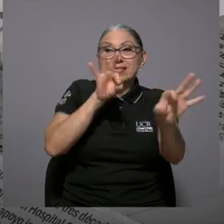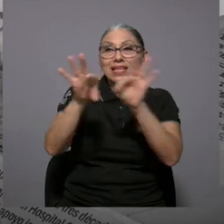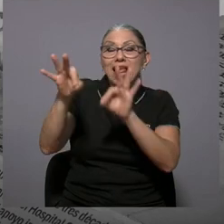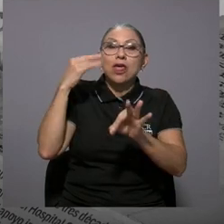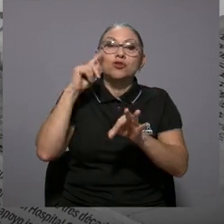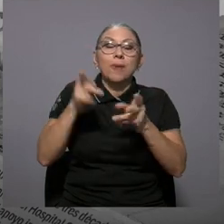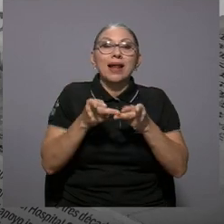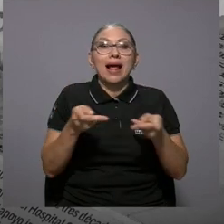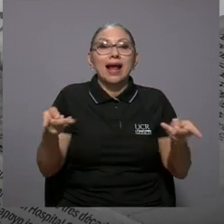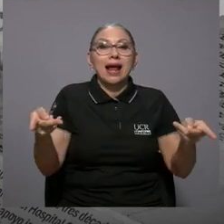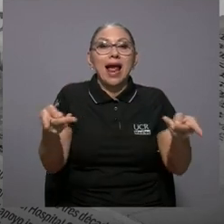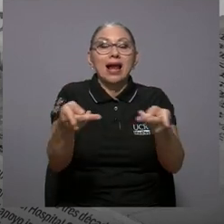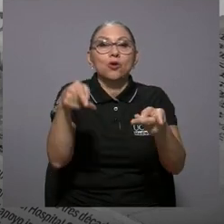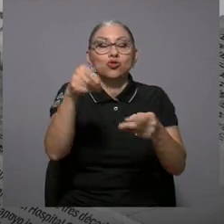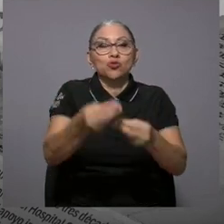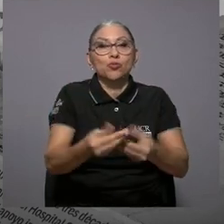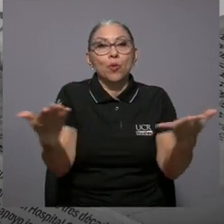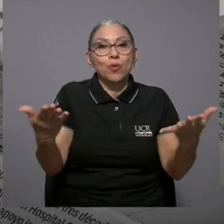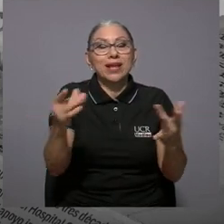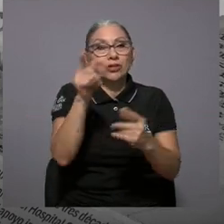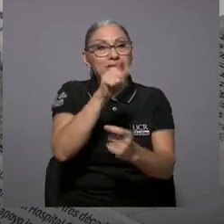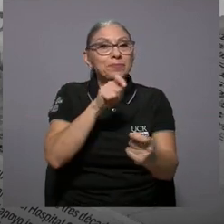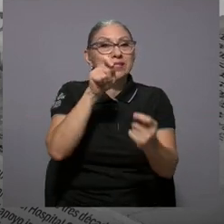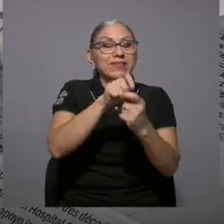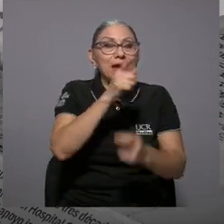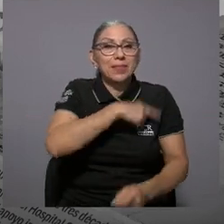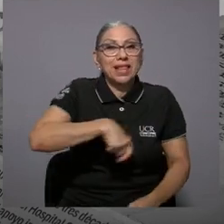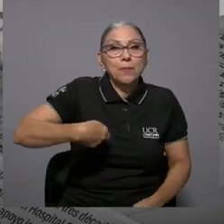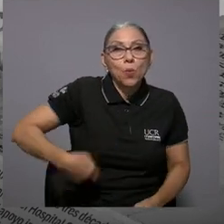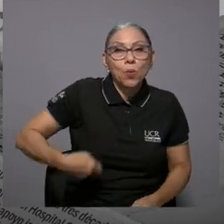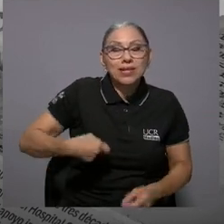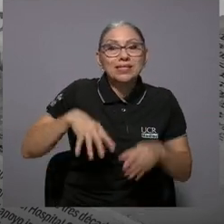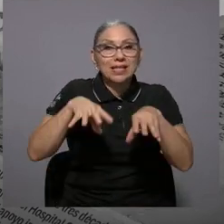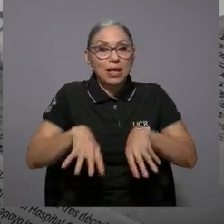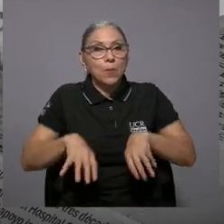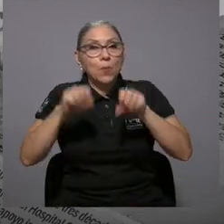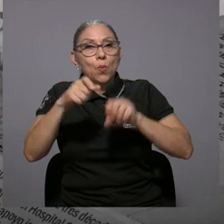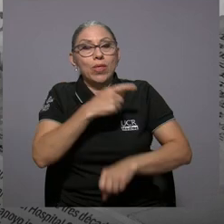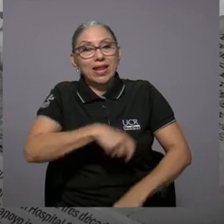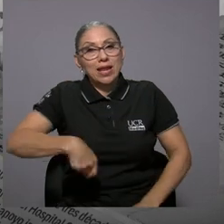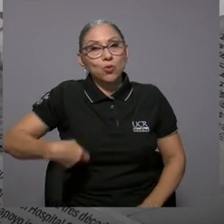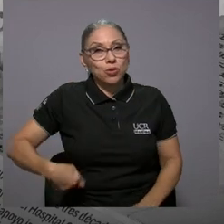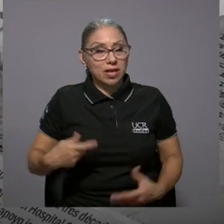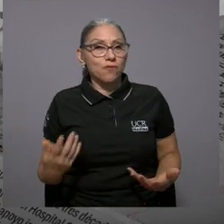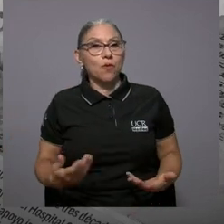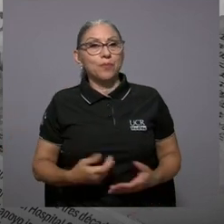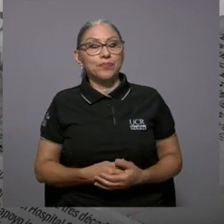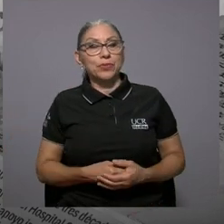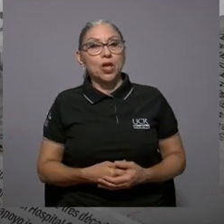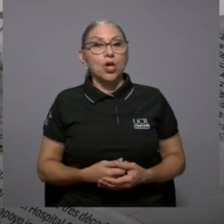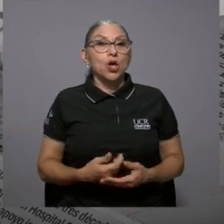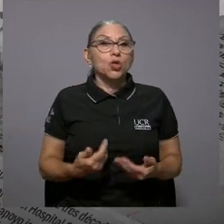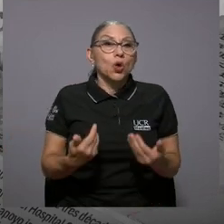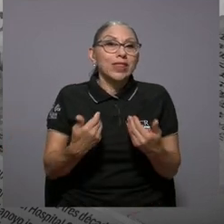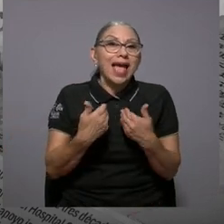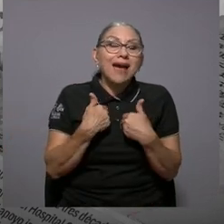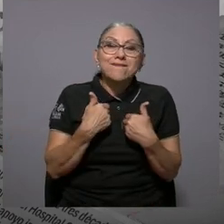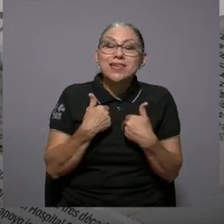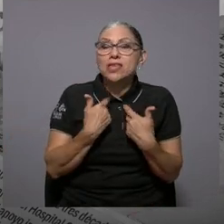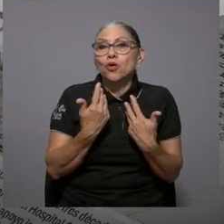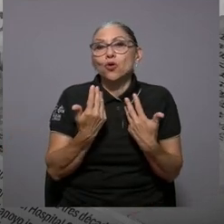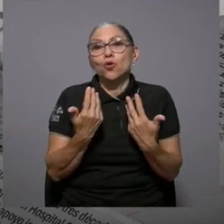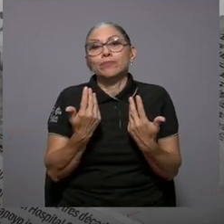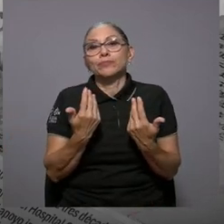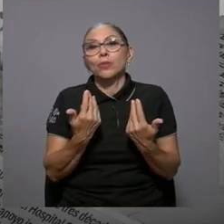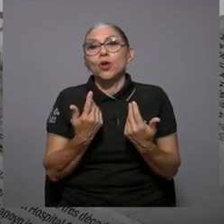ocupar los cargos públicos específicamente en la presidencia en el poder ejecutivo donde